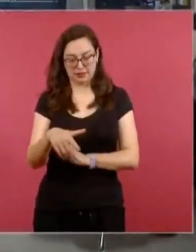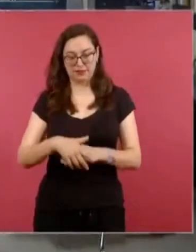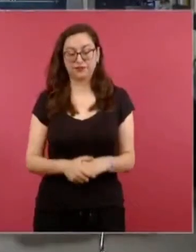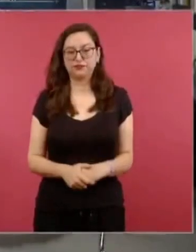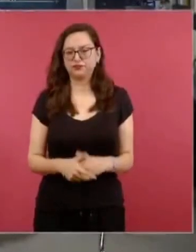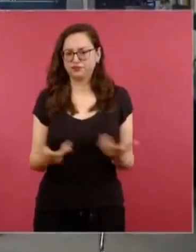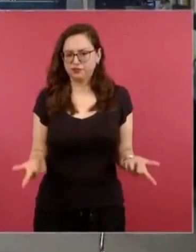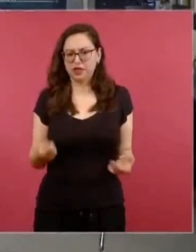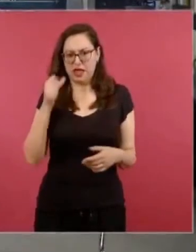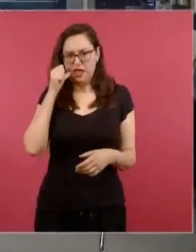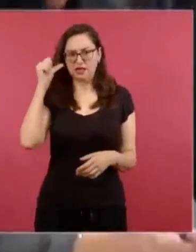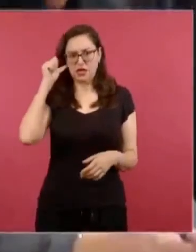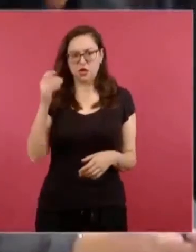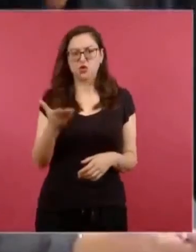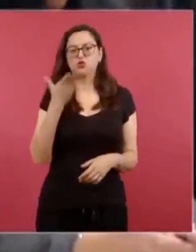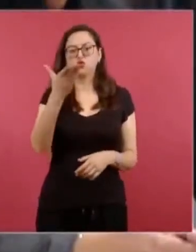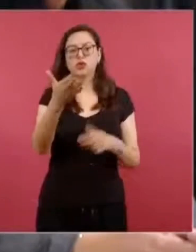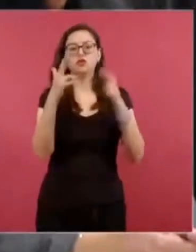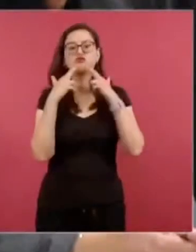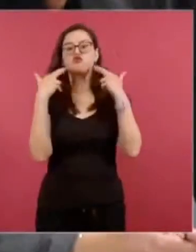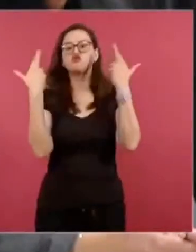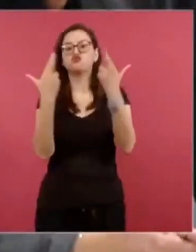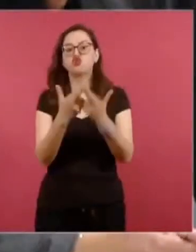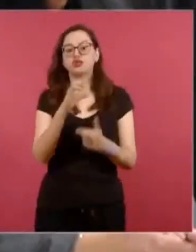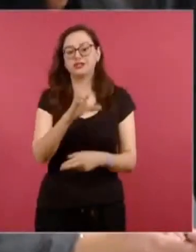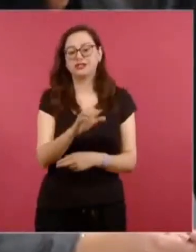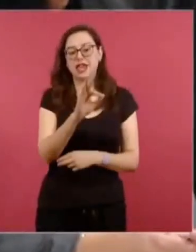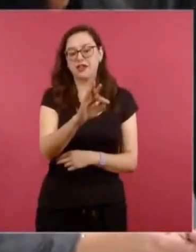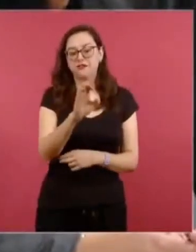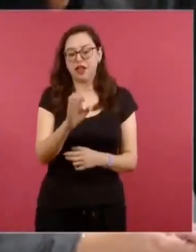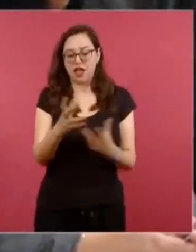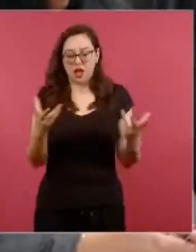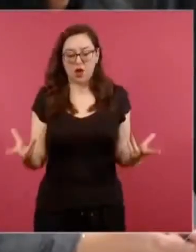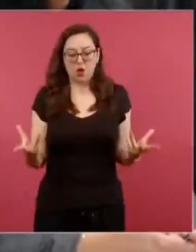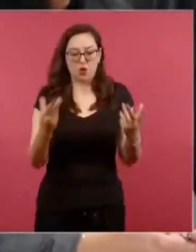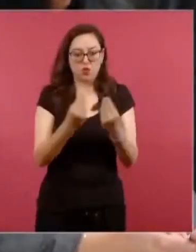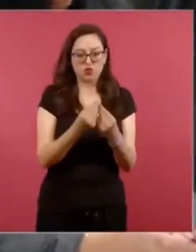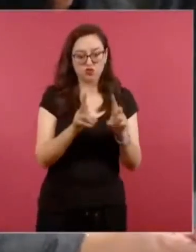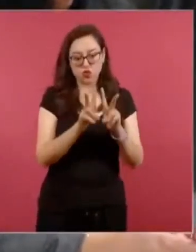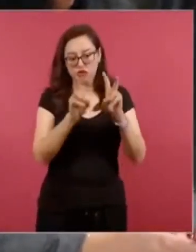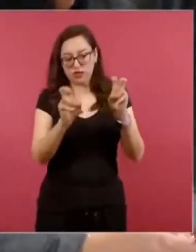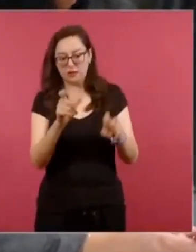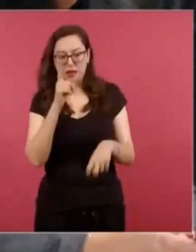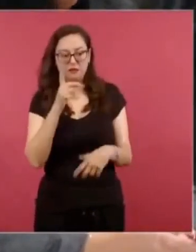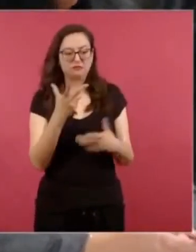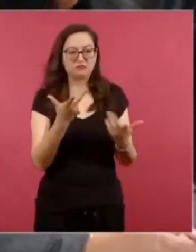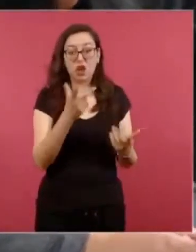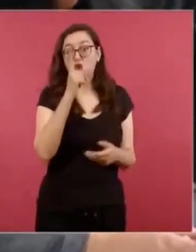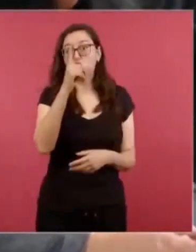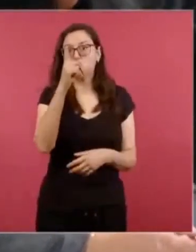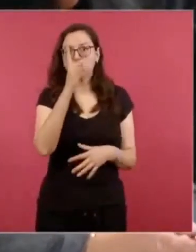tiene sobre los apagones? Ayer se reportaron cuatro estados, por lo menos, que registraron estos apagones.